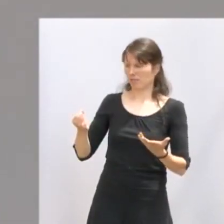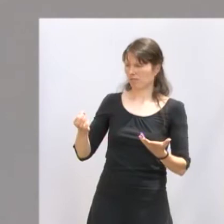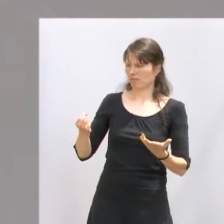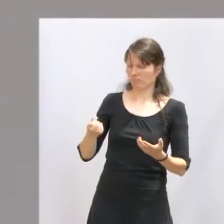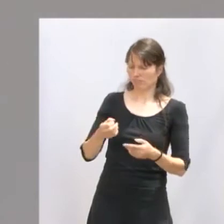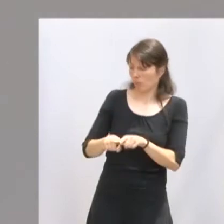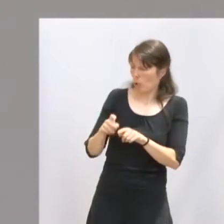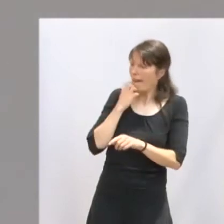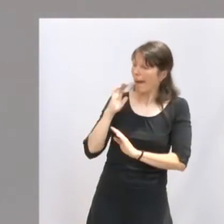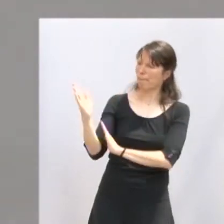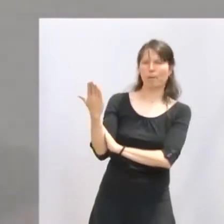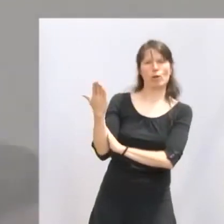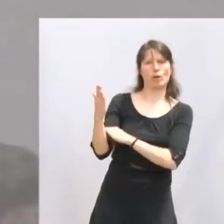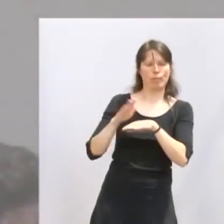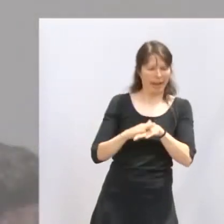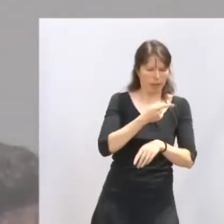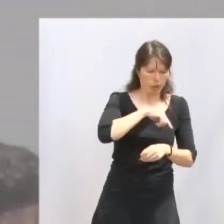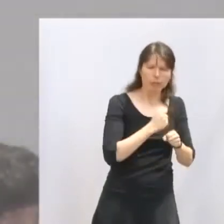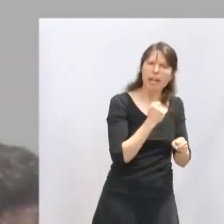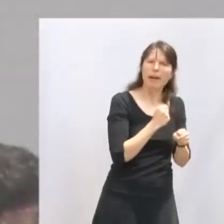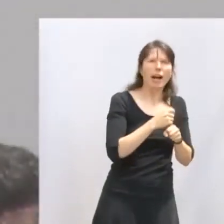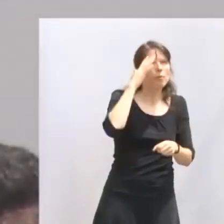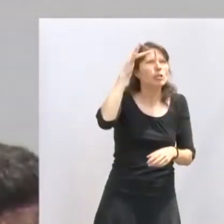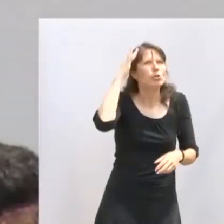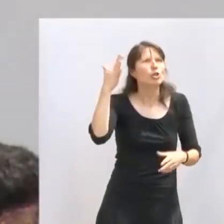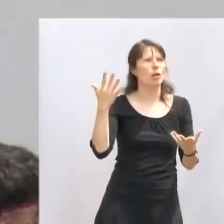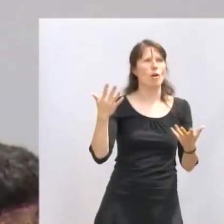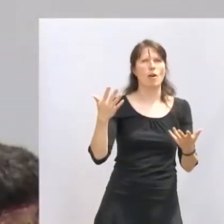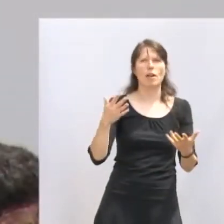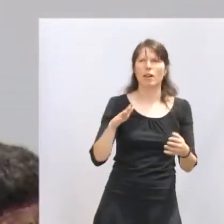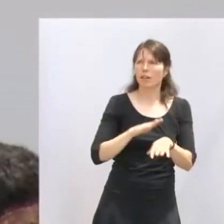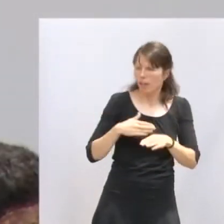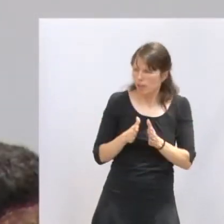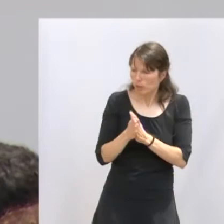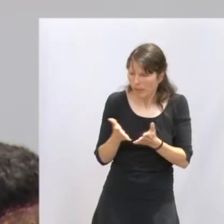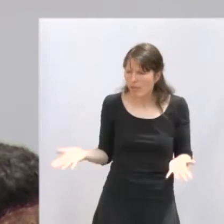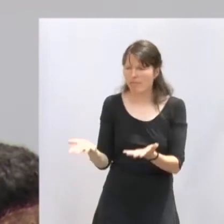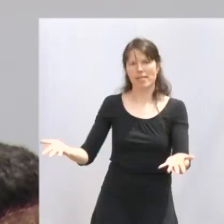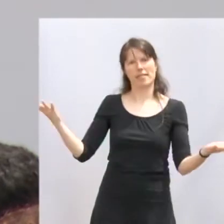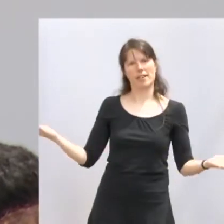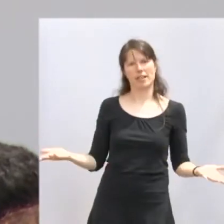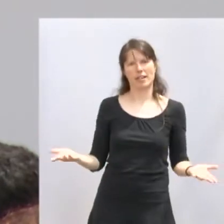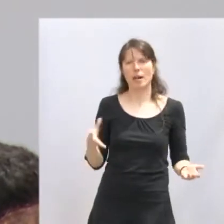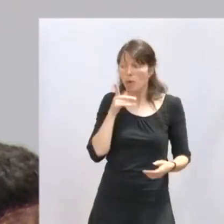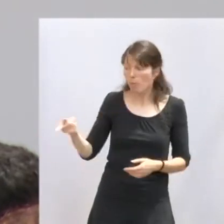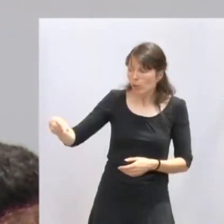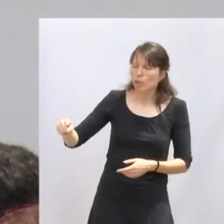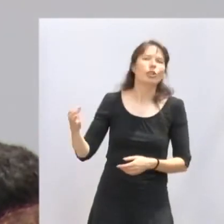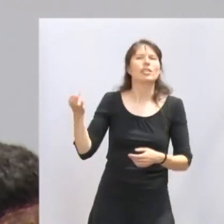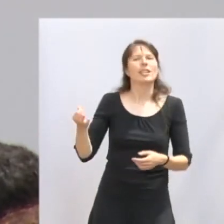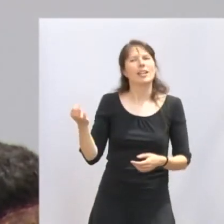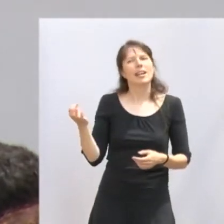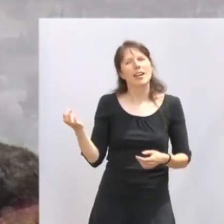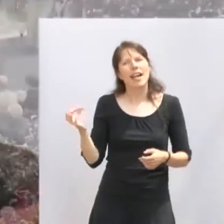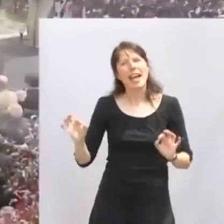posible los sueños y aspiraciones de las gentes de esta tierra. Por ser parte importante de la comunidad